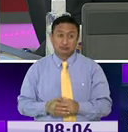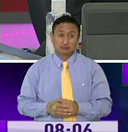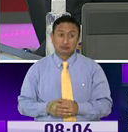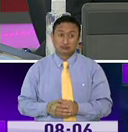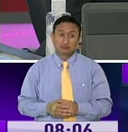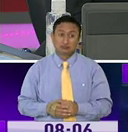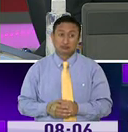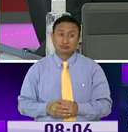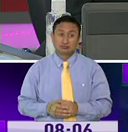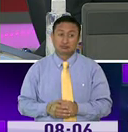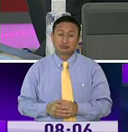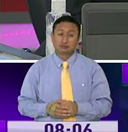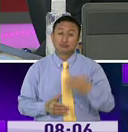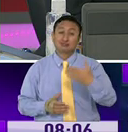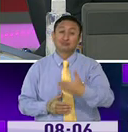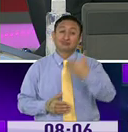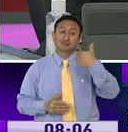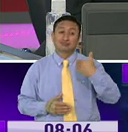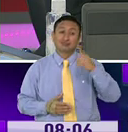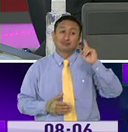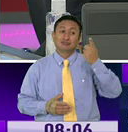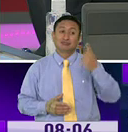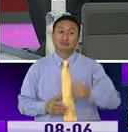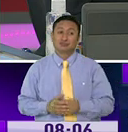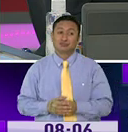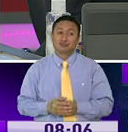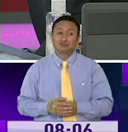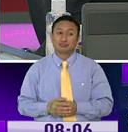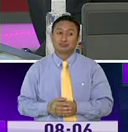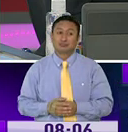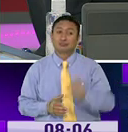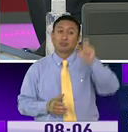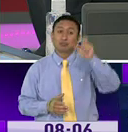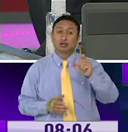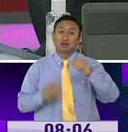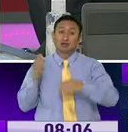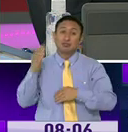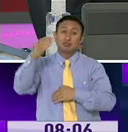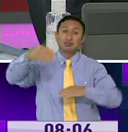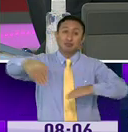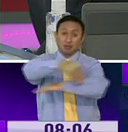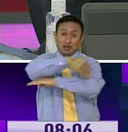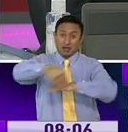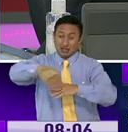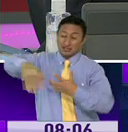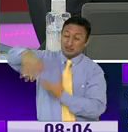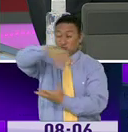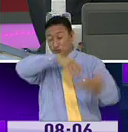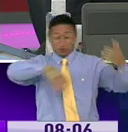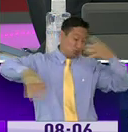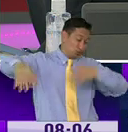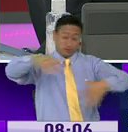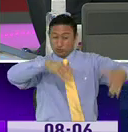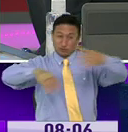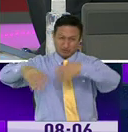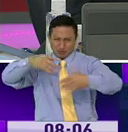casos que se detectó, se buscaba que la ciudadanía se desborde a las calles causando caos y quizás